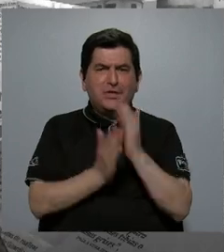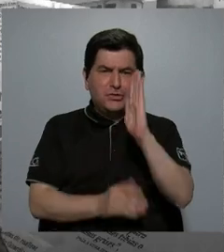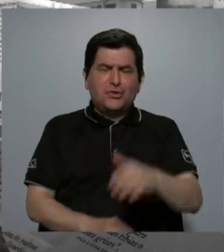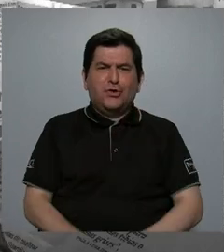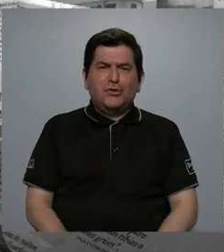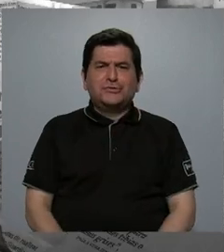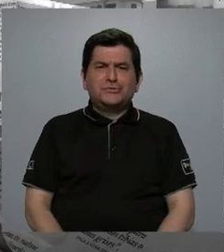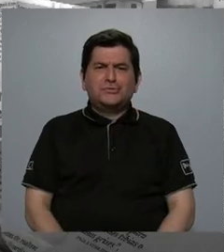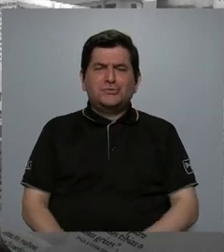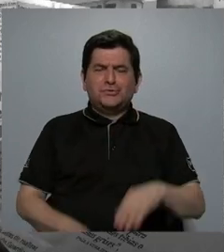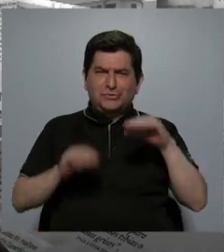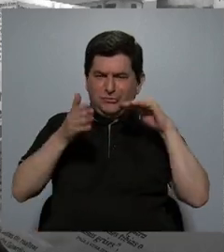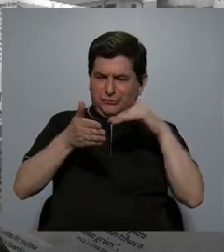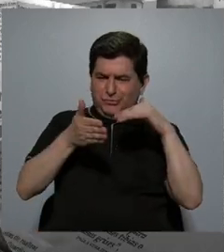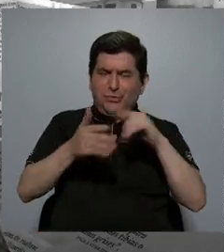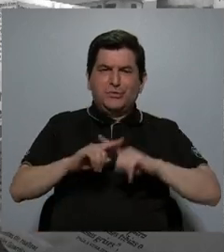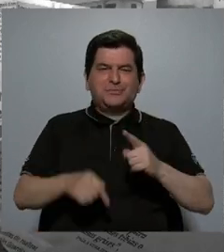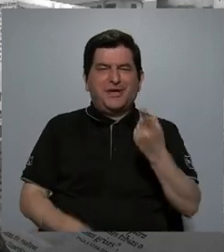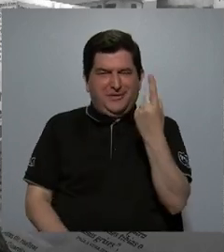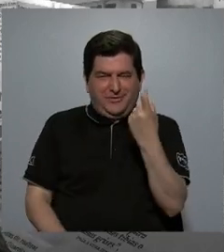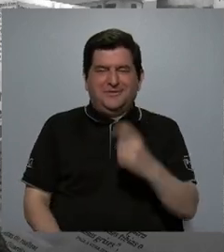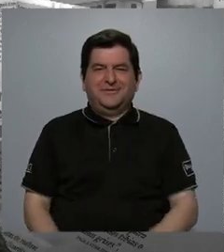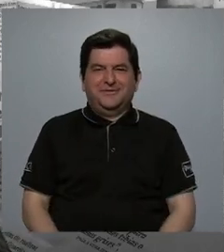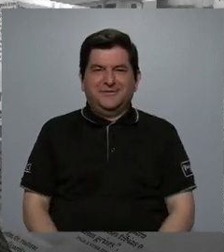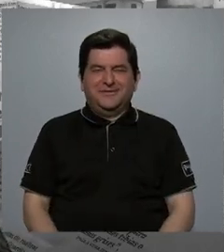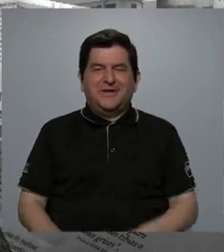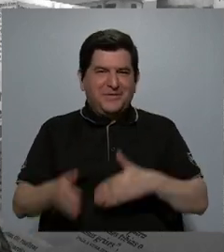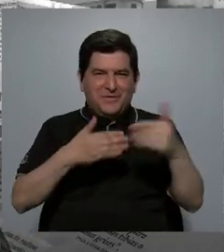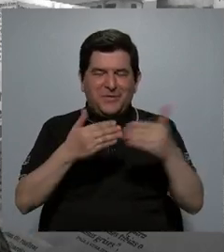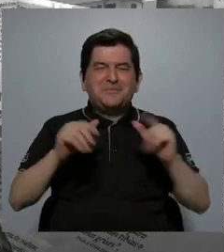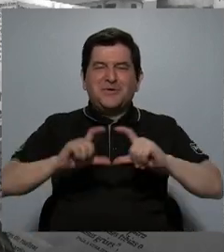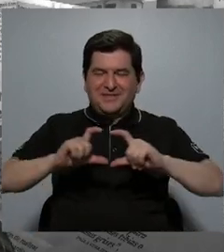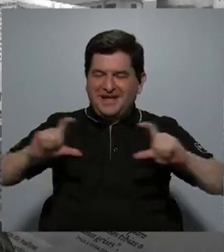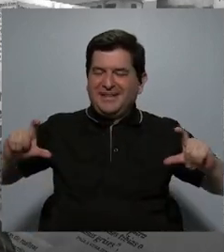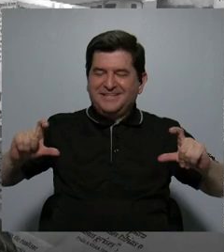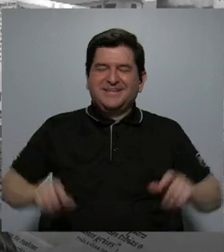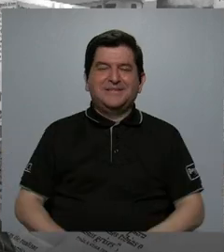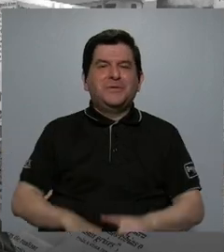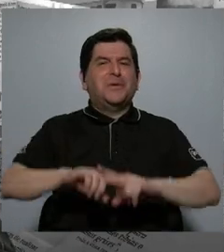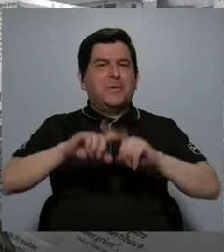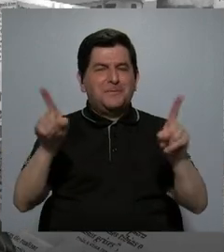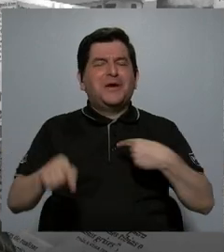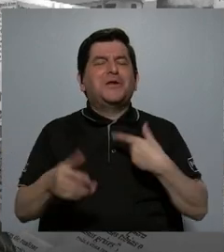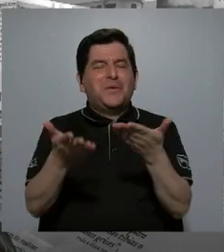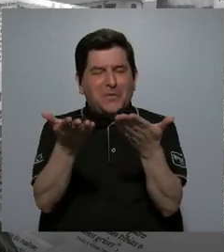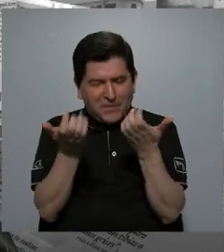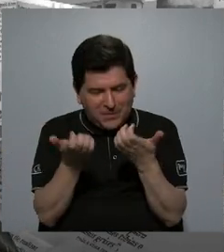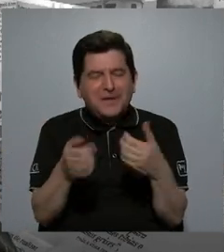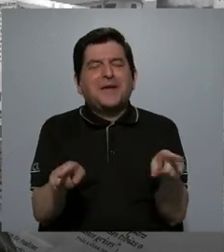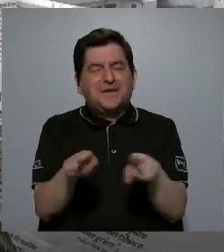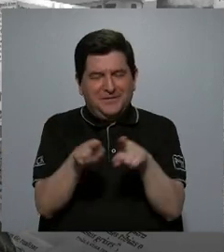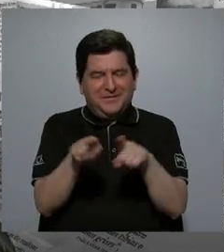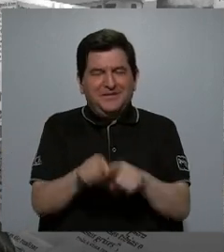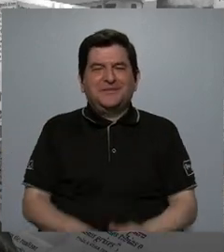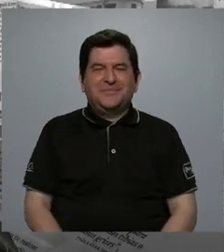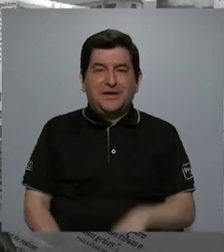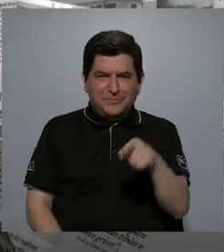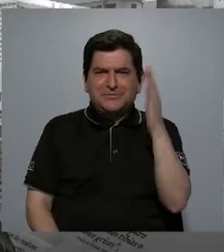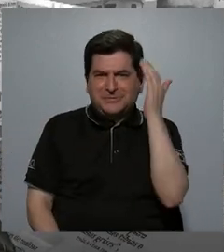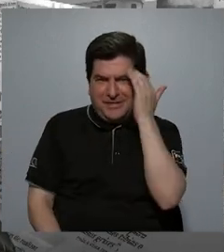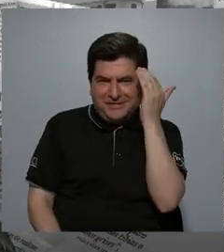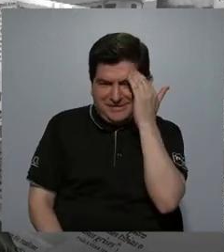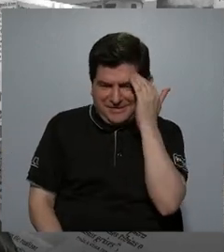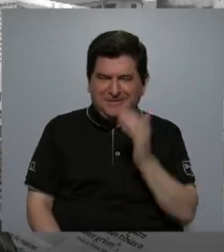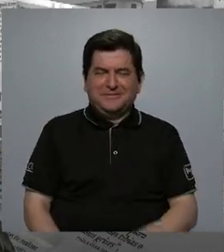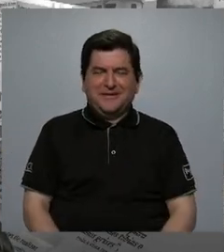atestados, pero omití eso. Aunque tenga el súper, lo que nosotros llamamos el título, pero quiero también que ustedes conozcan